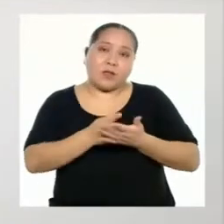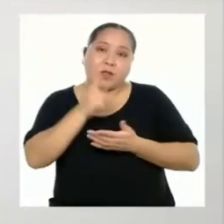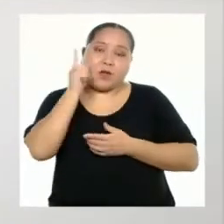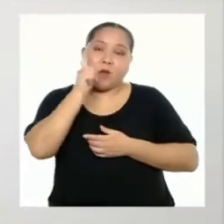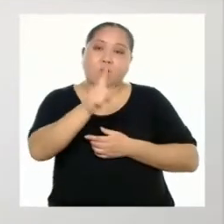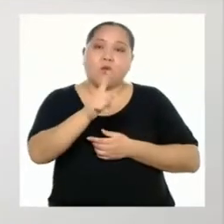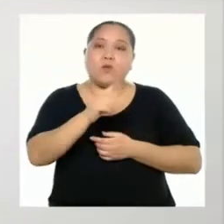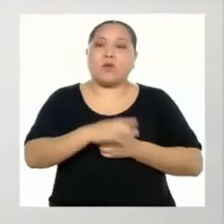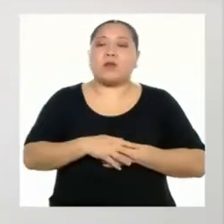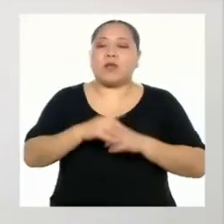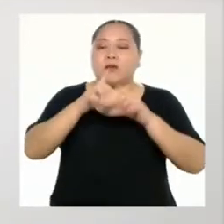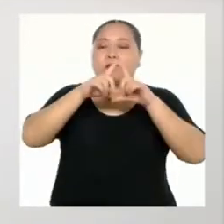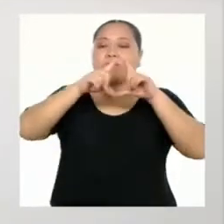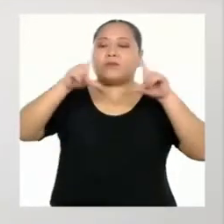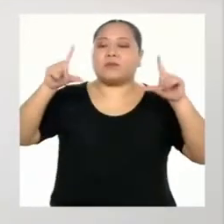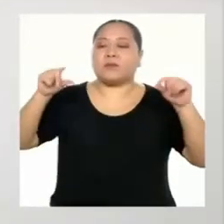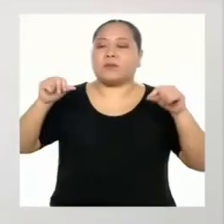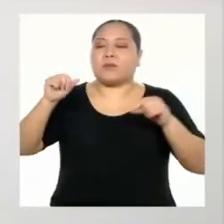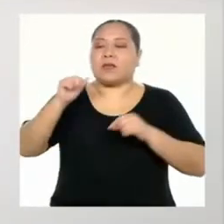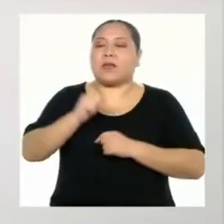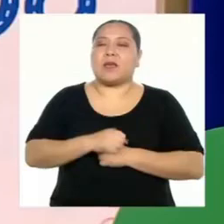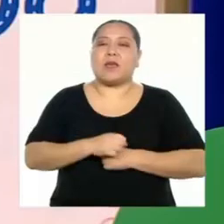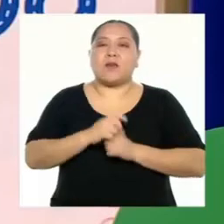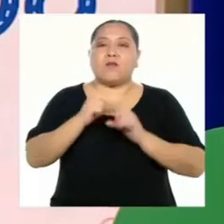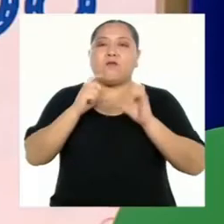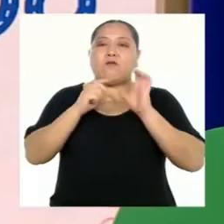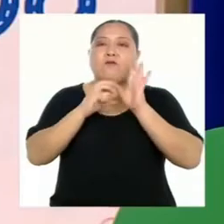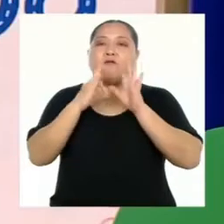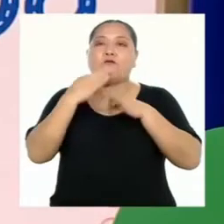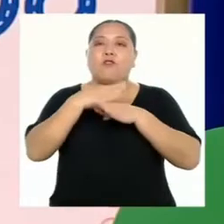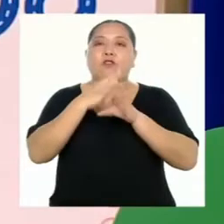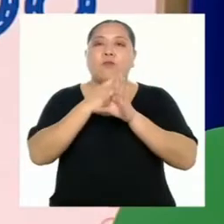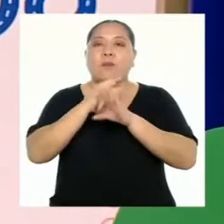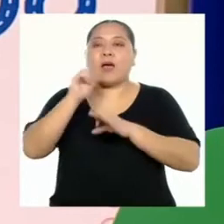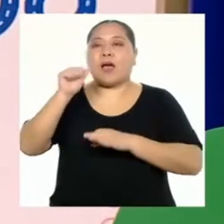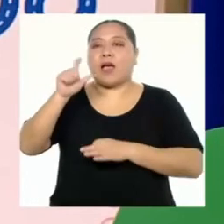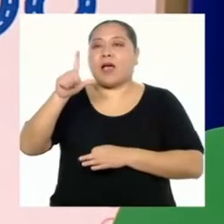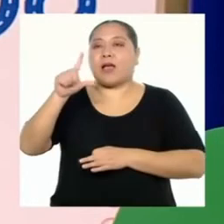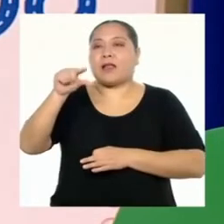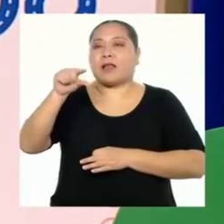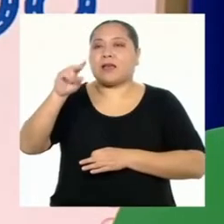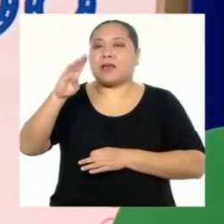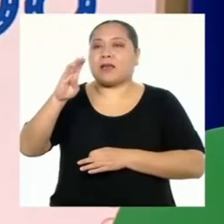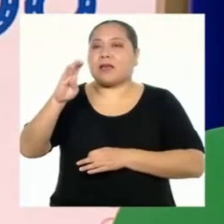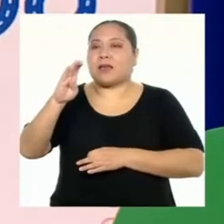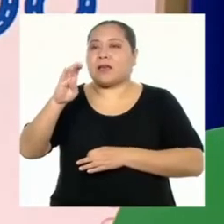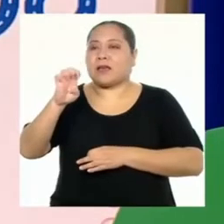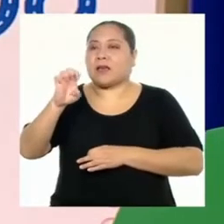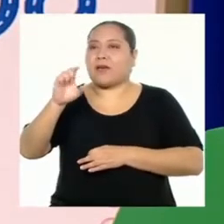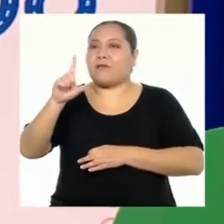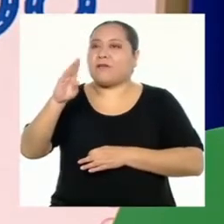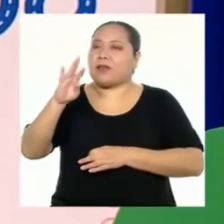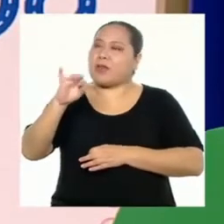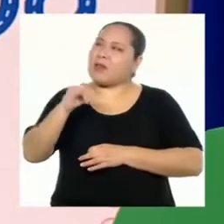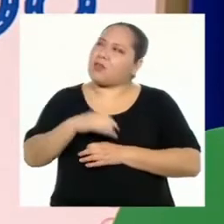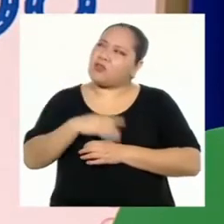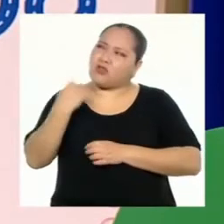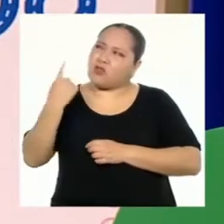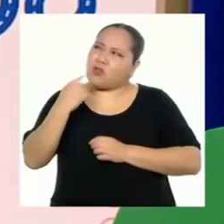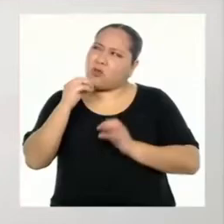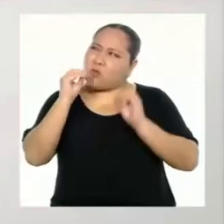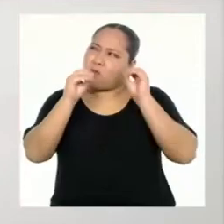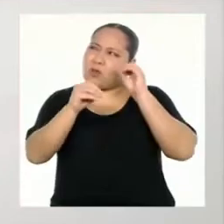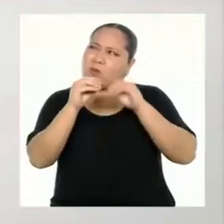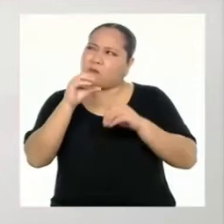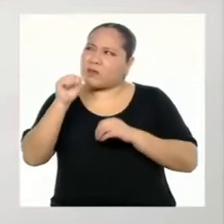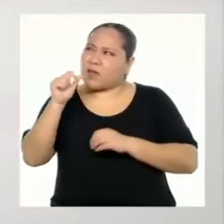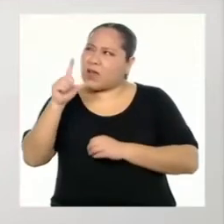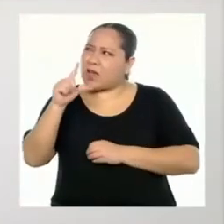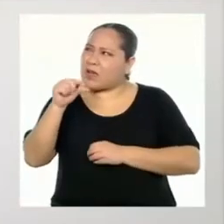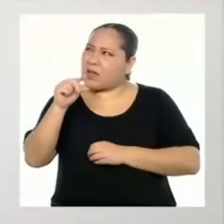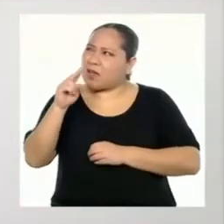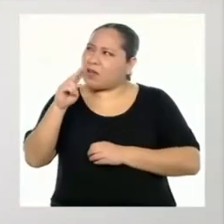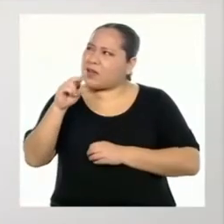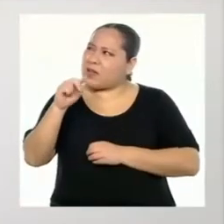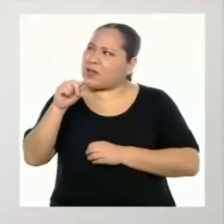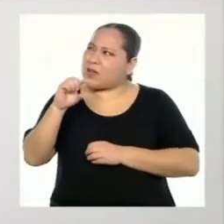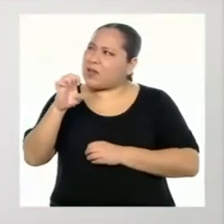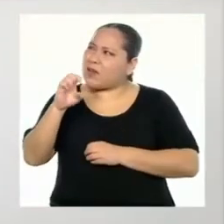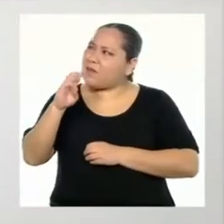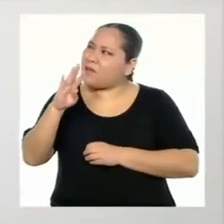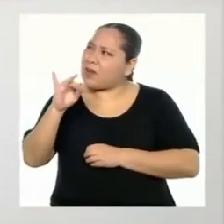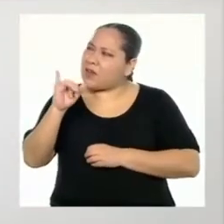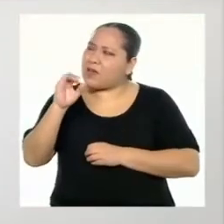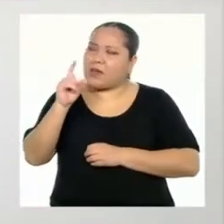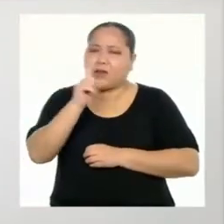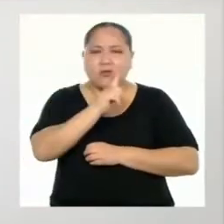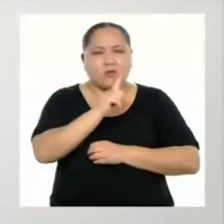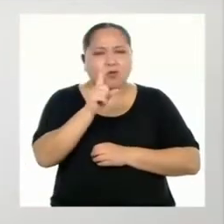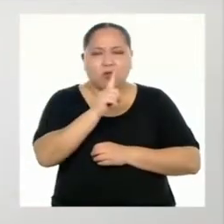mediante una expresión algebraica. ¿Y solo podemos representar los datos de manera algebraica? No, no es la